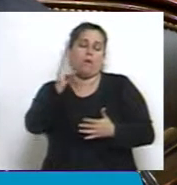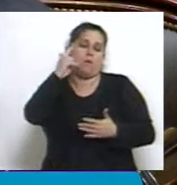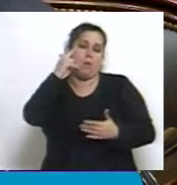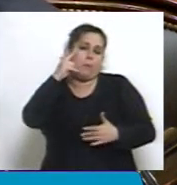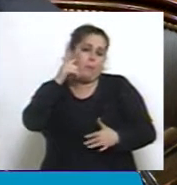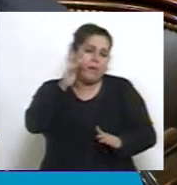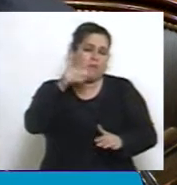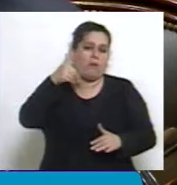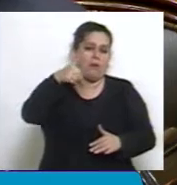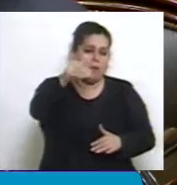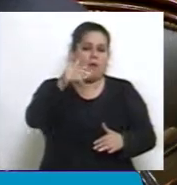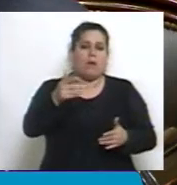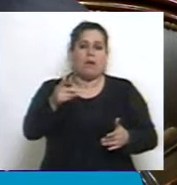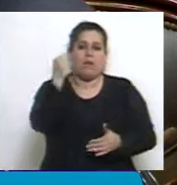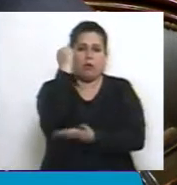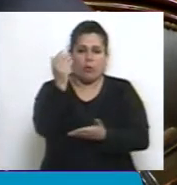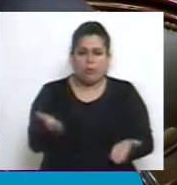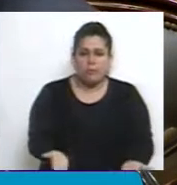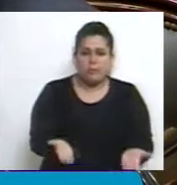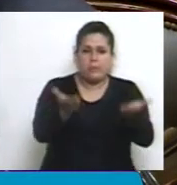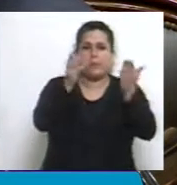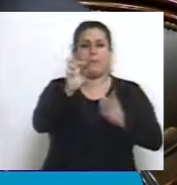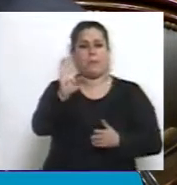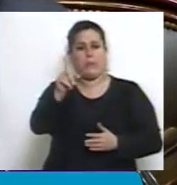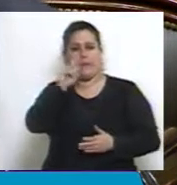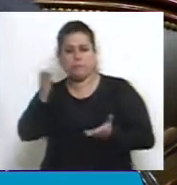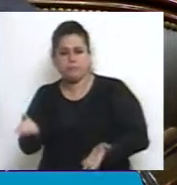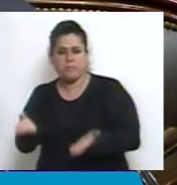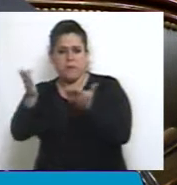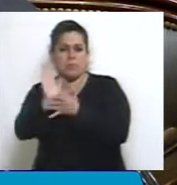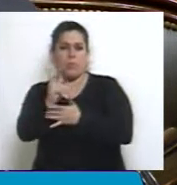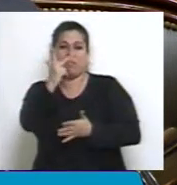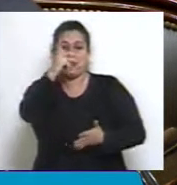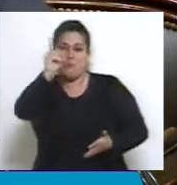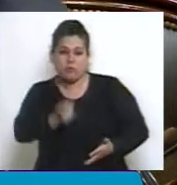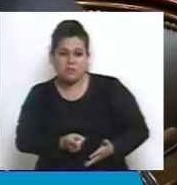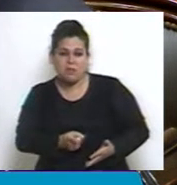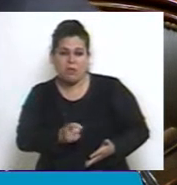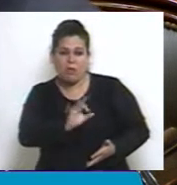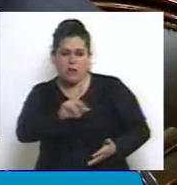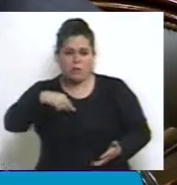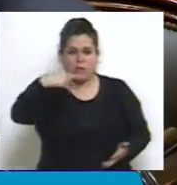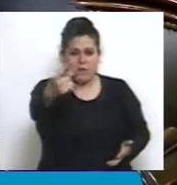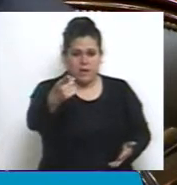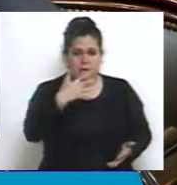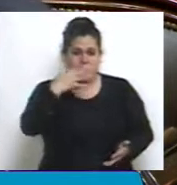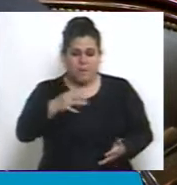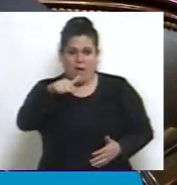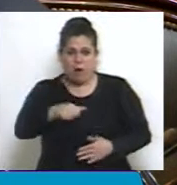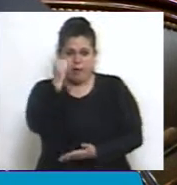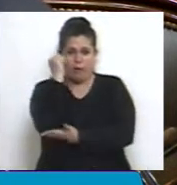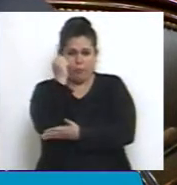crecimiento de la economía, de crecimiento del PBI, de un 3% el año próximo cuando estamos con una economía estancada?